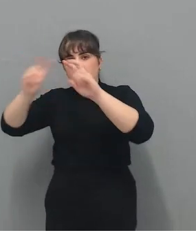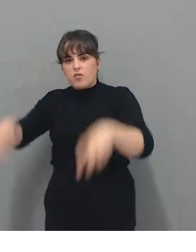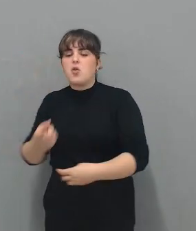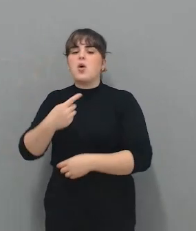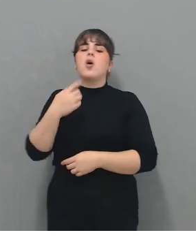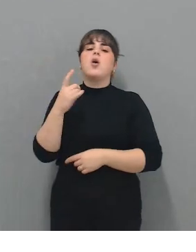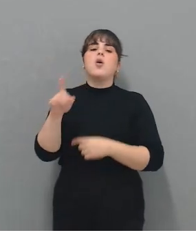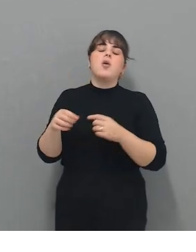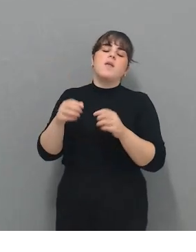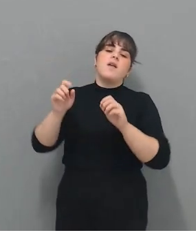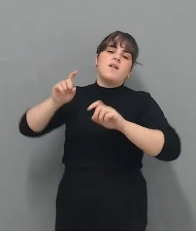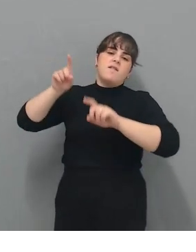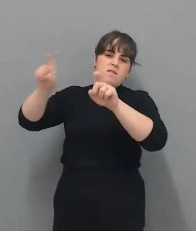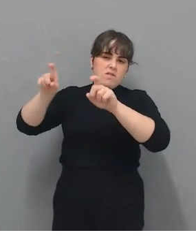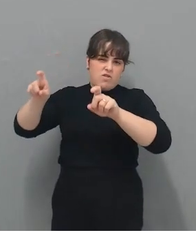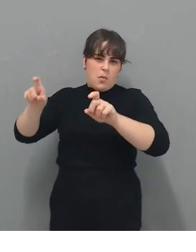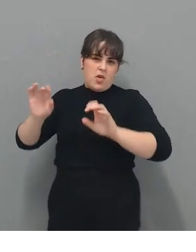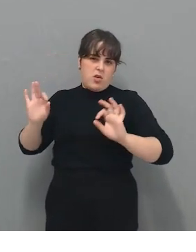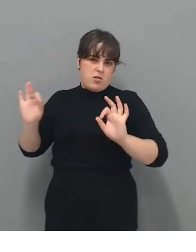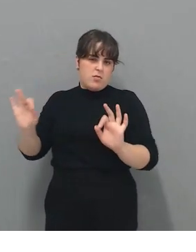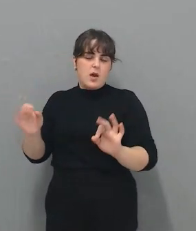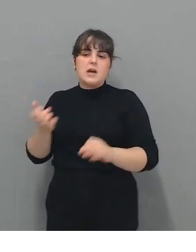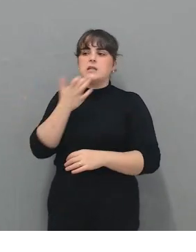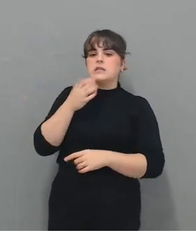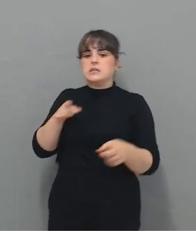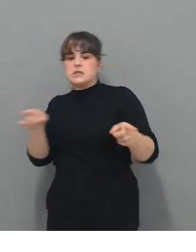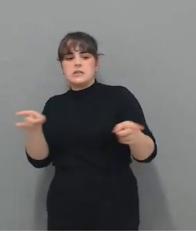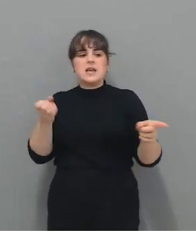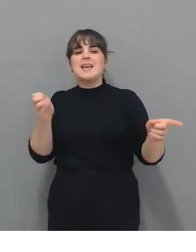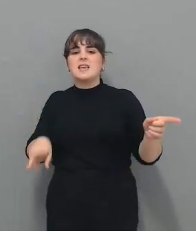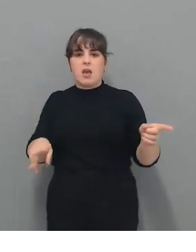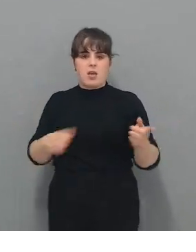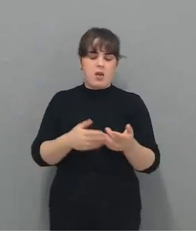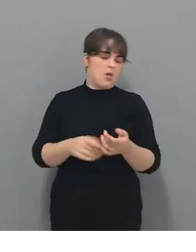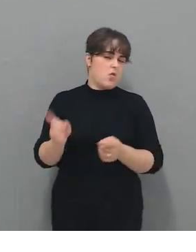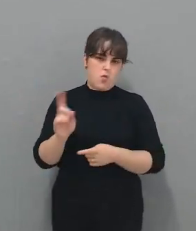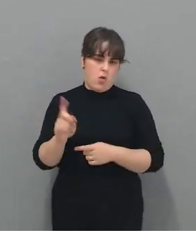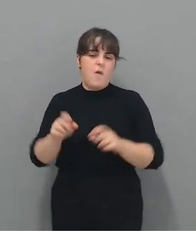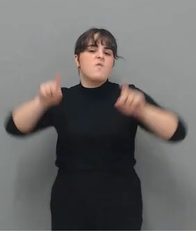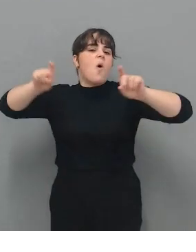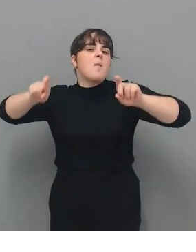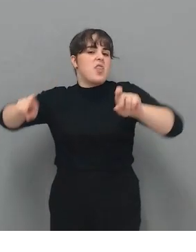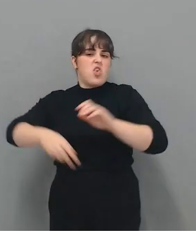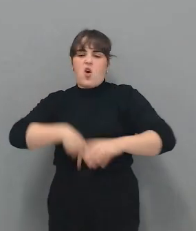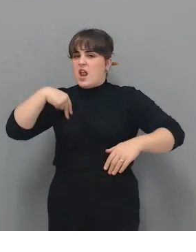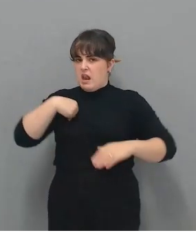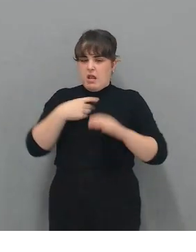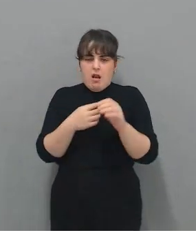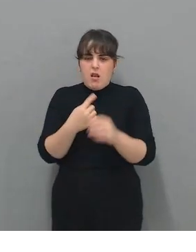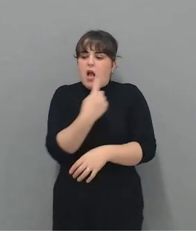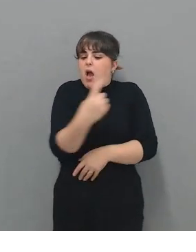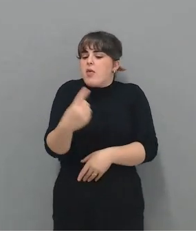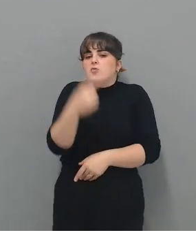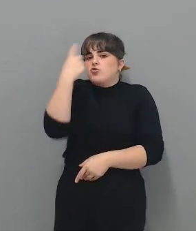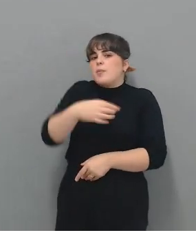no a ponernos de parte del trabajador o de parte del empresario. No, a formar, que cada uno conozca sus derechos y sus obligaciones.